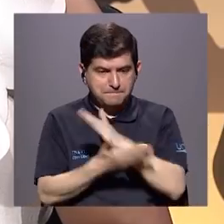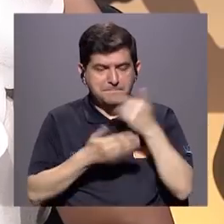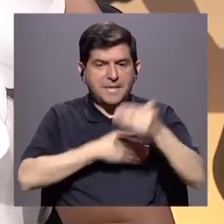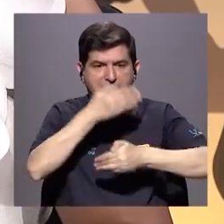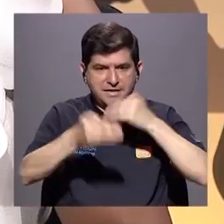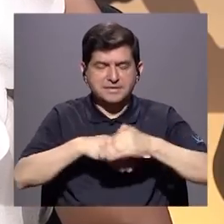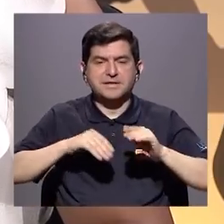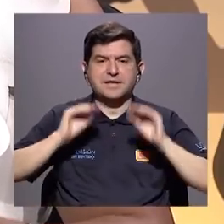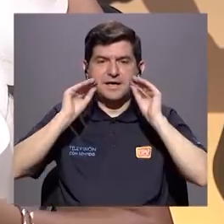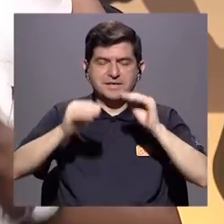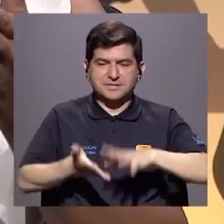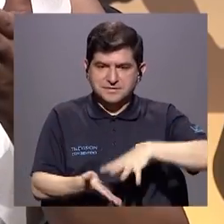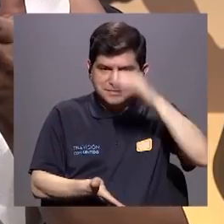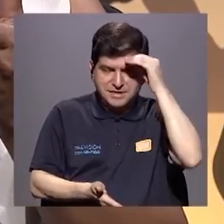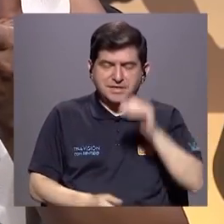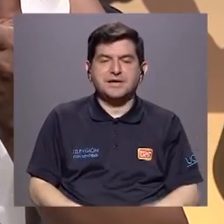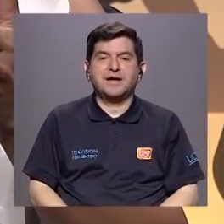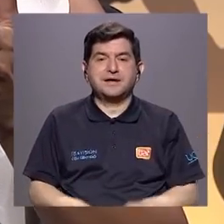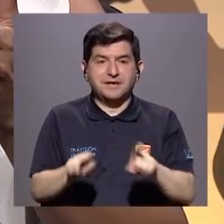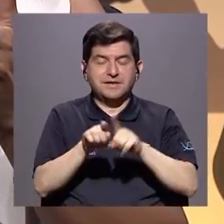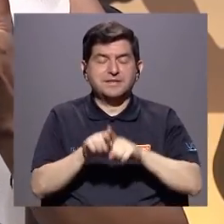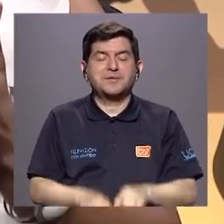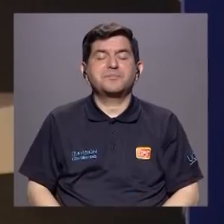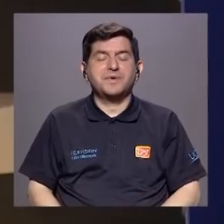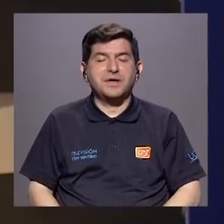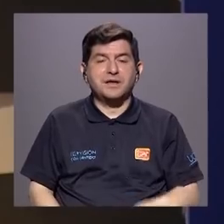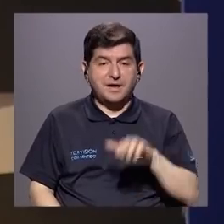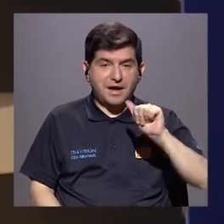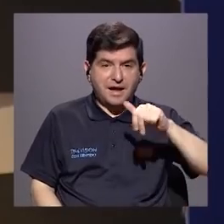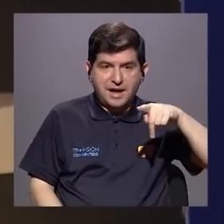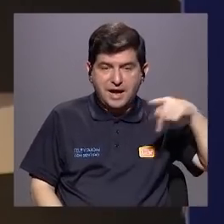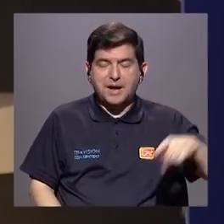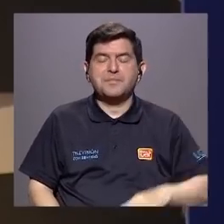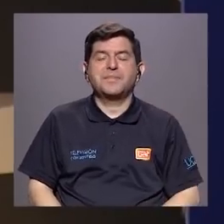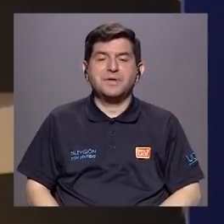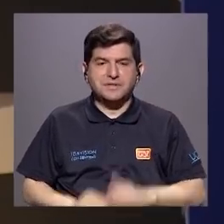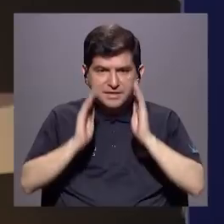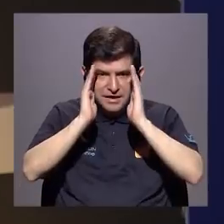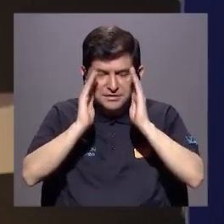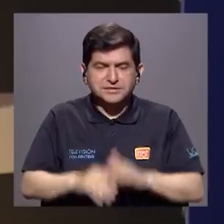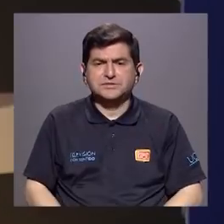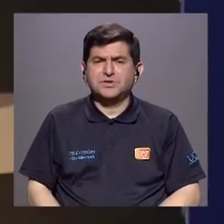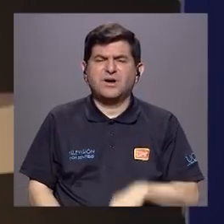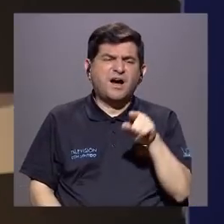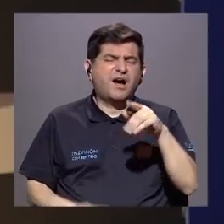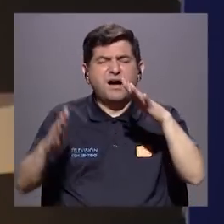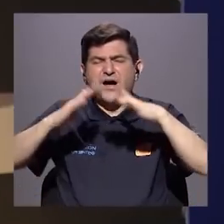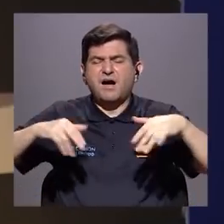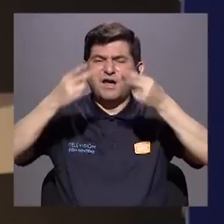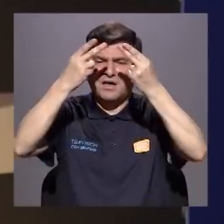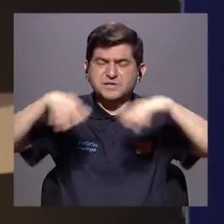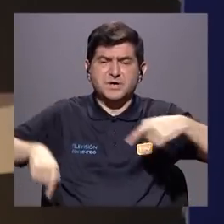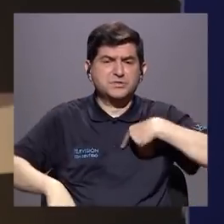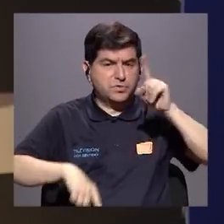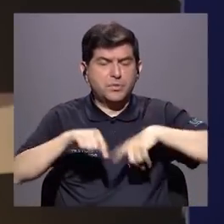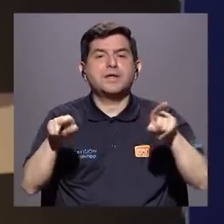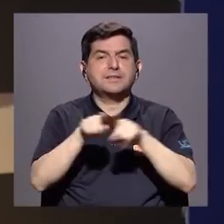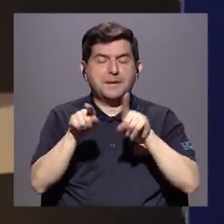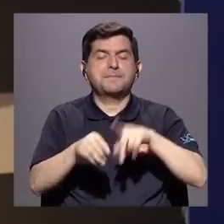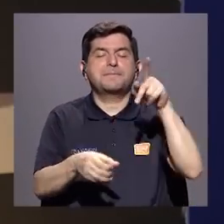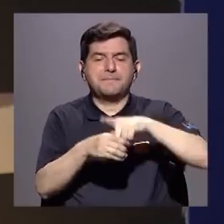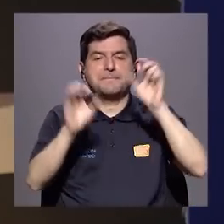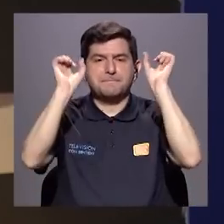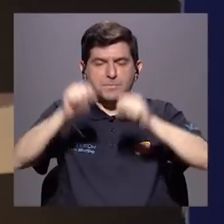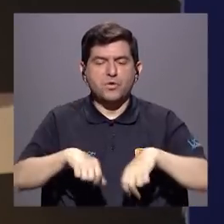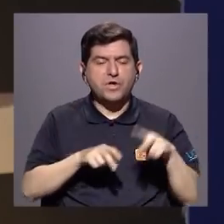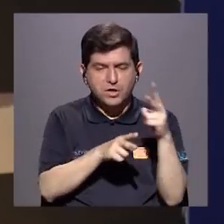-aprendizaje, dinamicémoslo y utilicemos app de cuidado. Esto es importante. No podemos como adultos decir, es que es un espacio virtual en el que yo no estoy, usted también